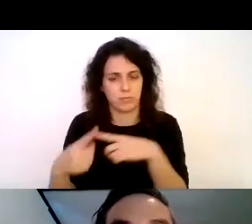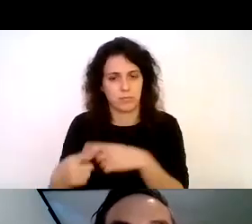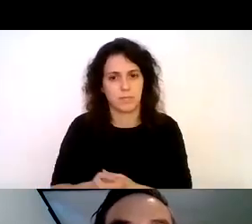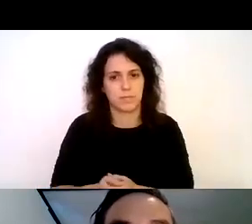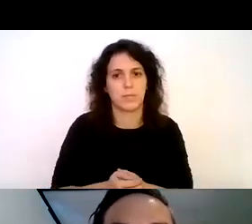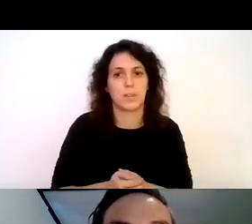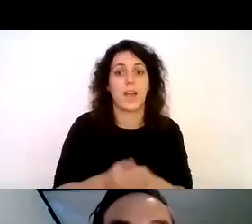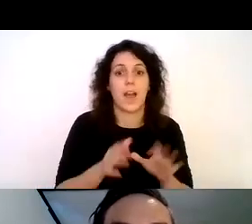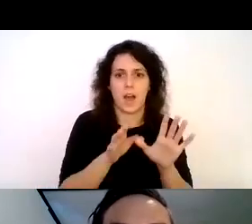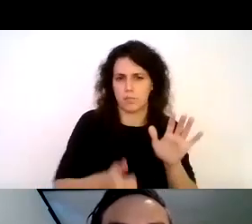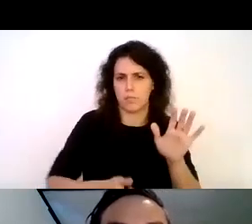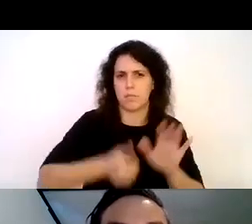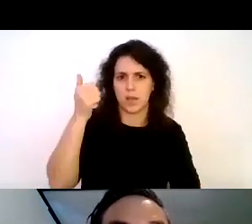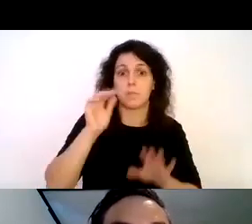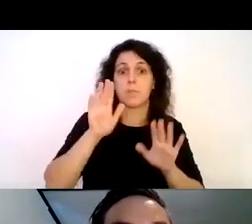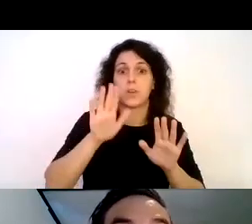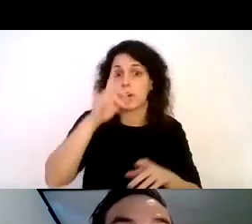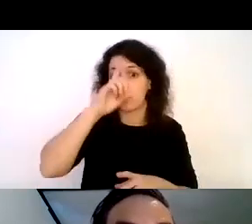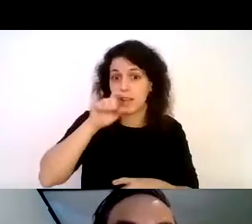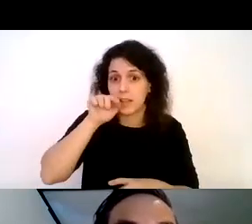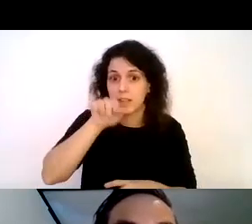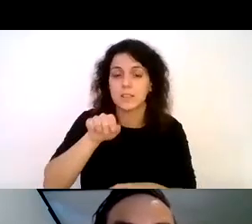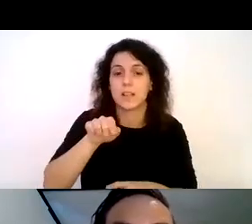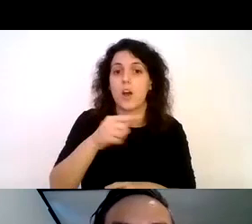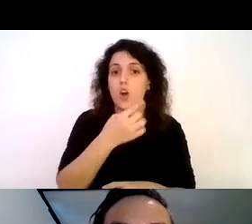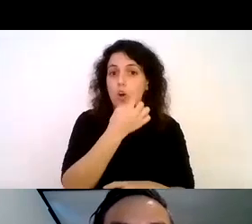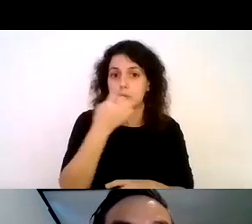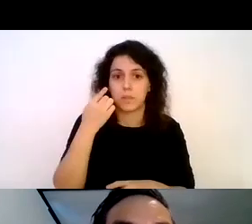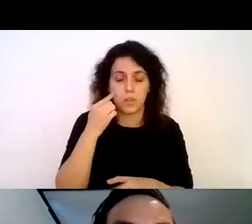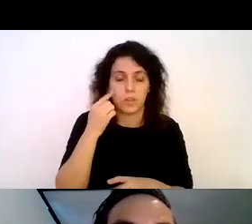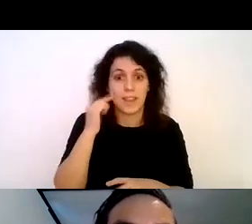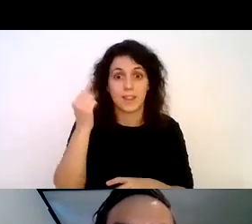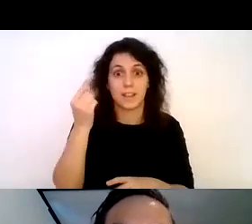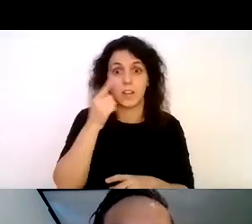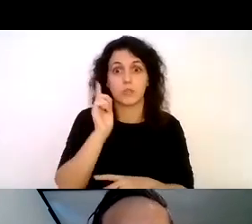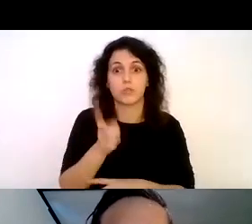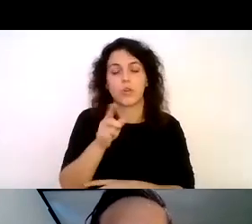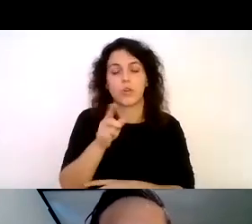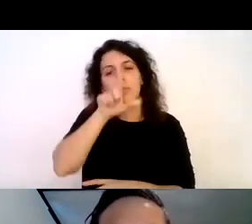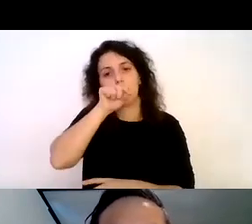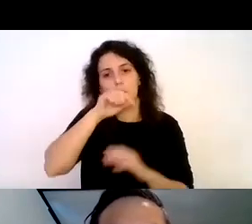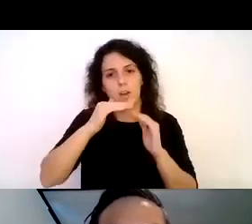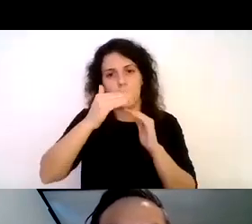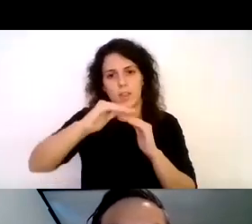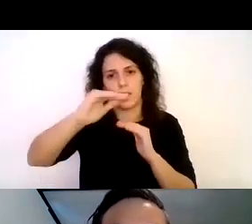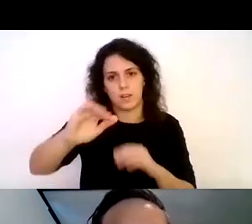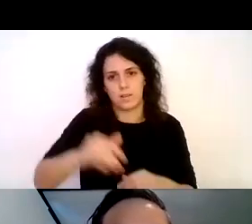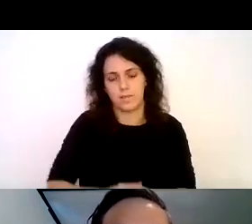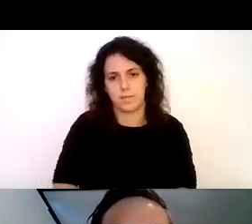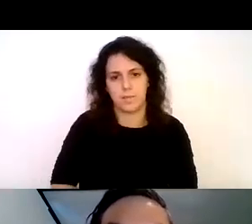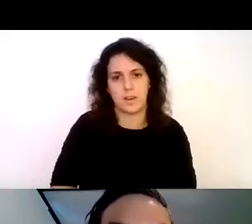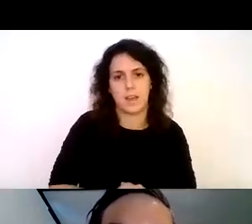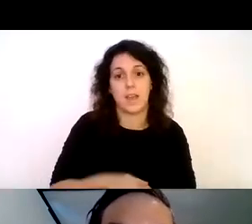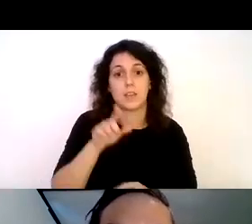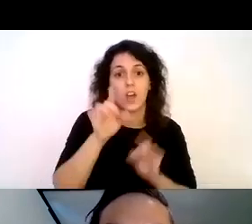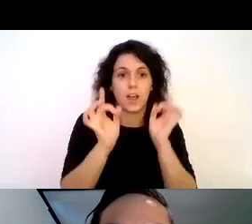pero recuerden que esta observación en esta observación se identifican solo las que vocalizan esta fue una